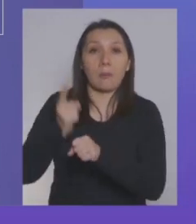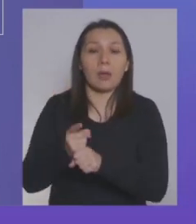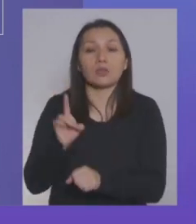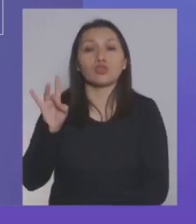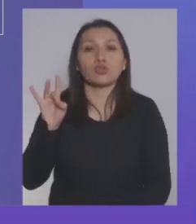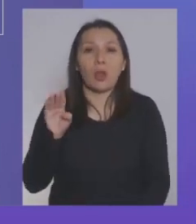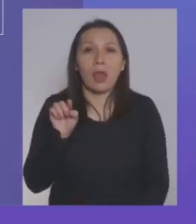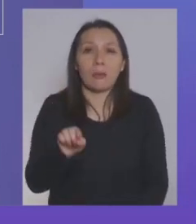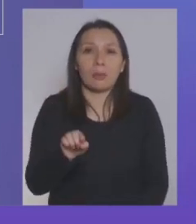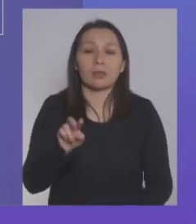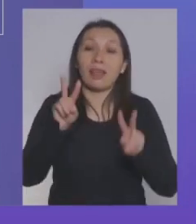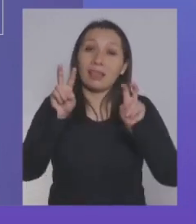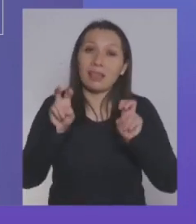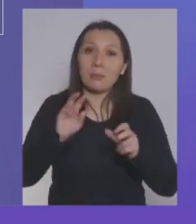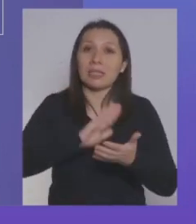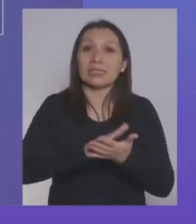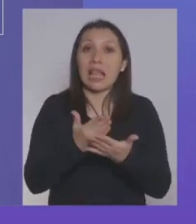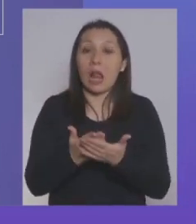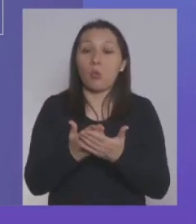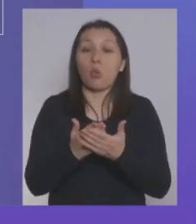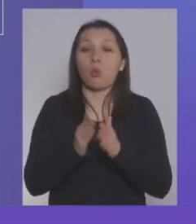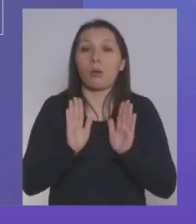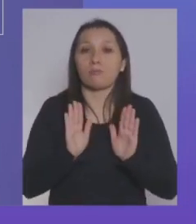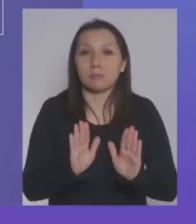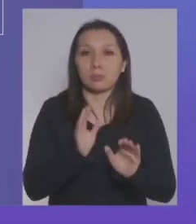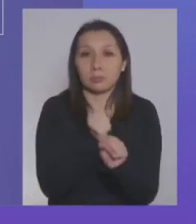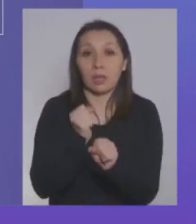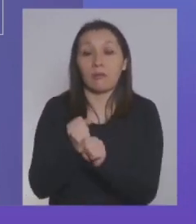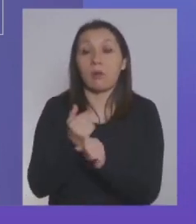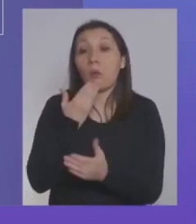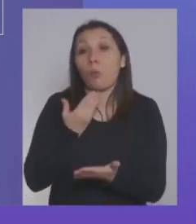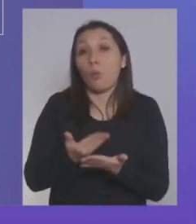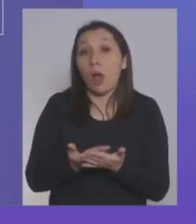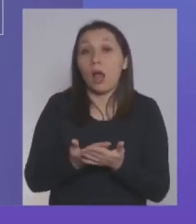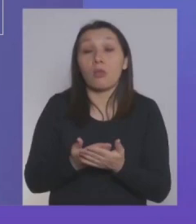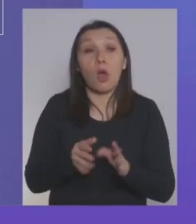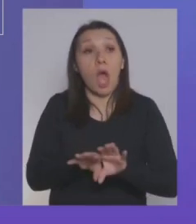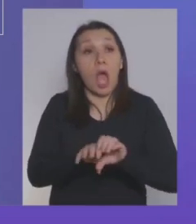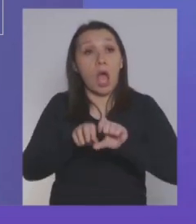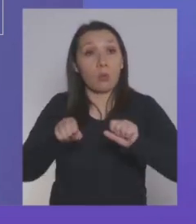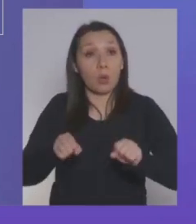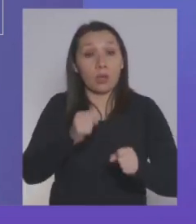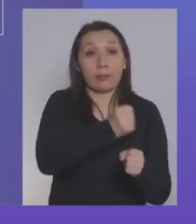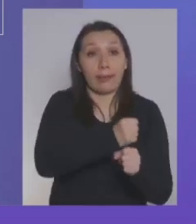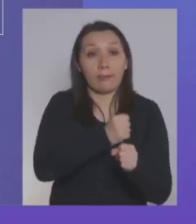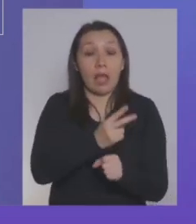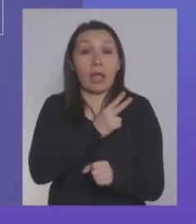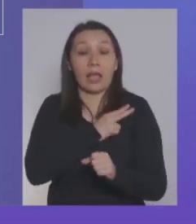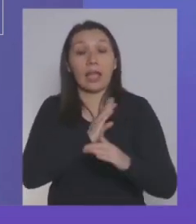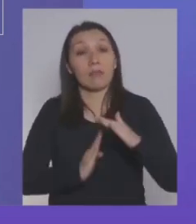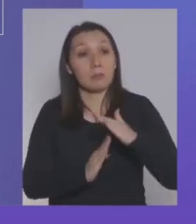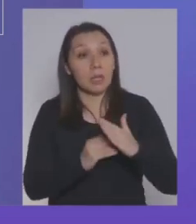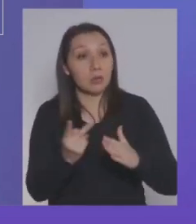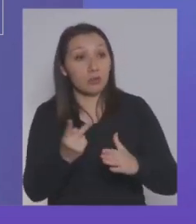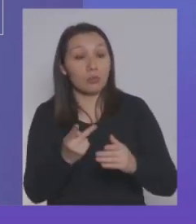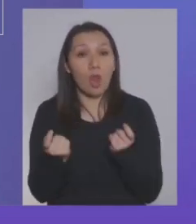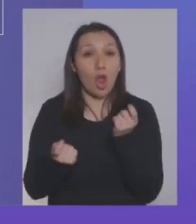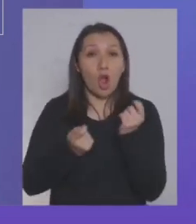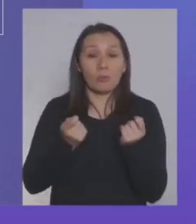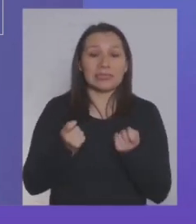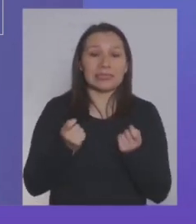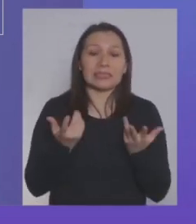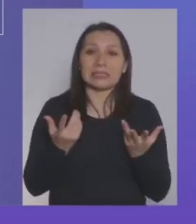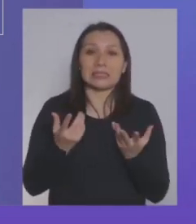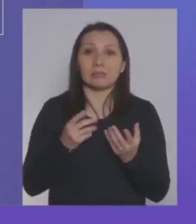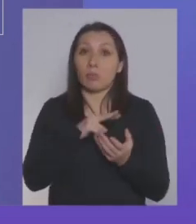exclusivamente por efectos sanitarios. Y en cambio cuando es por pacto, tiene que ver más bien con una decisión económica que dice